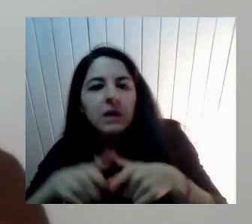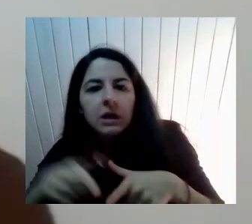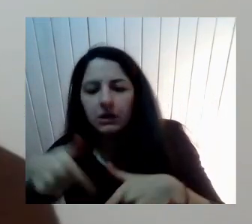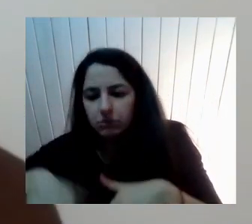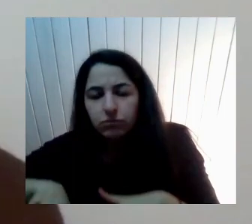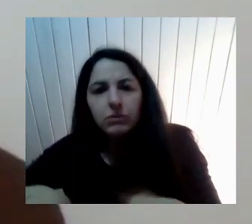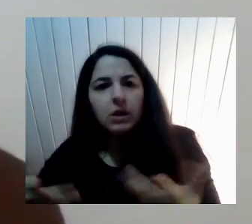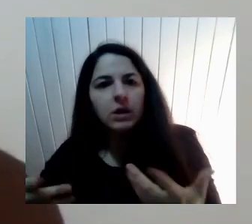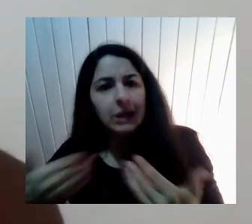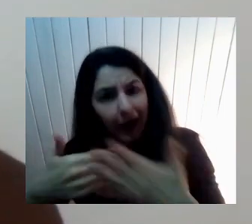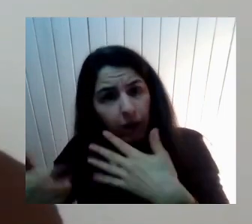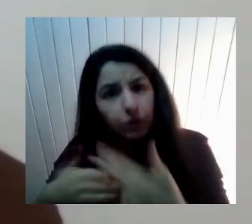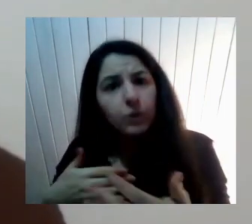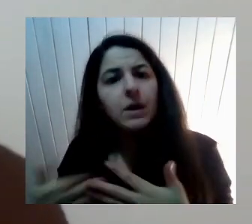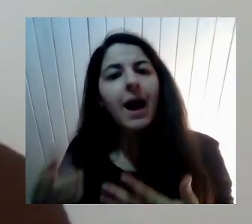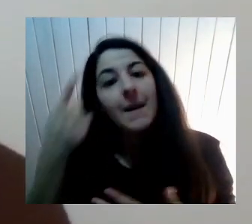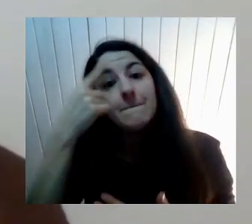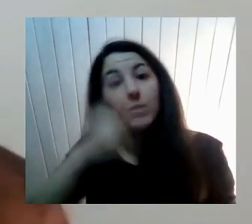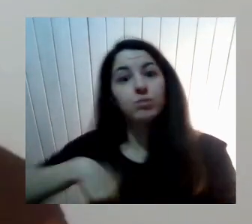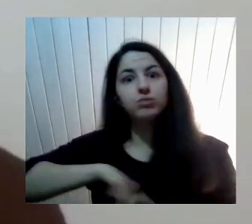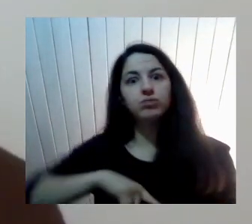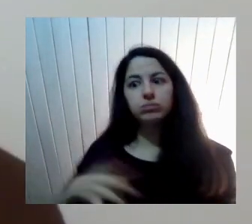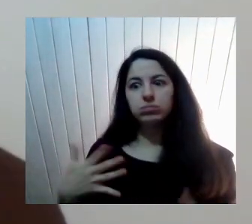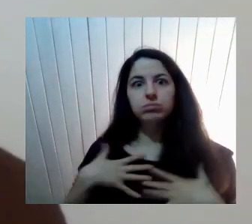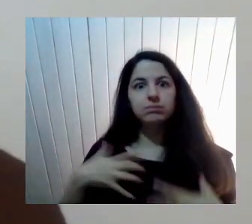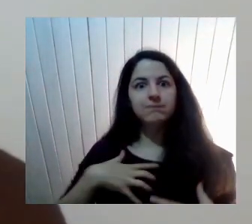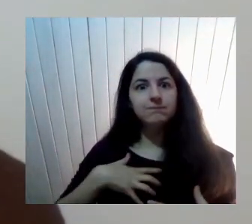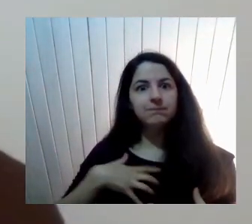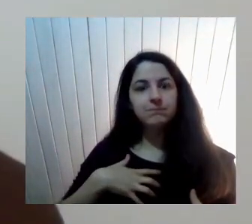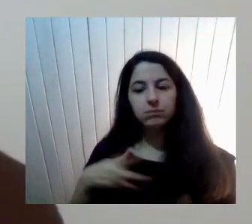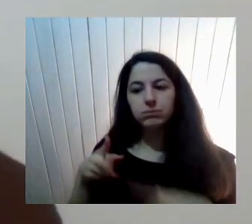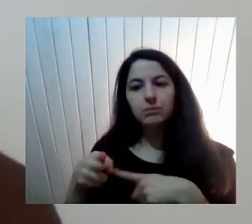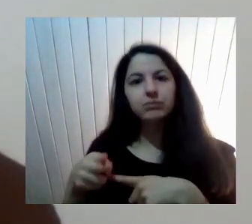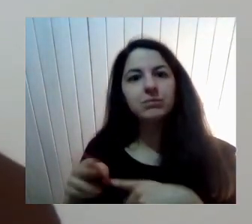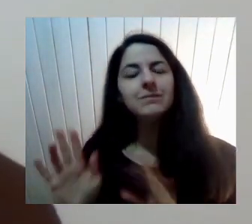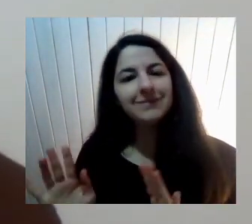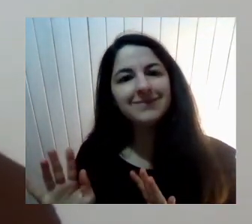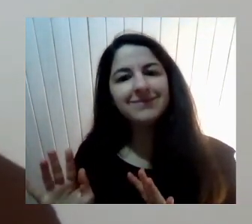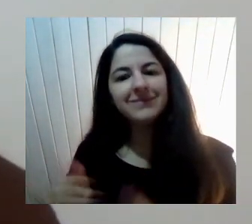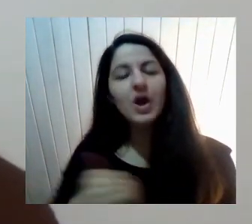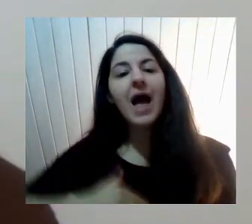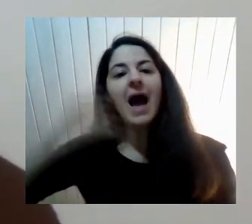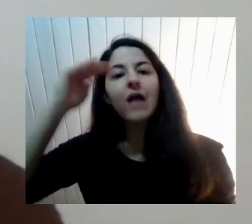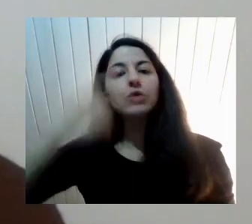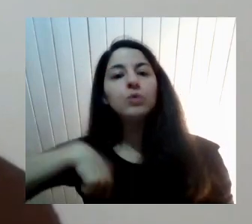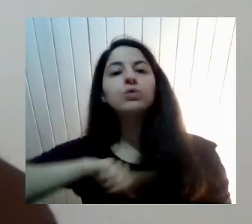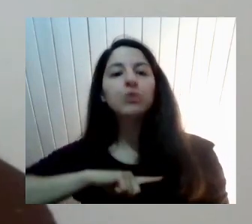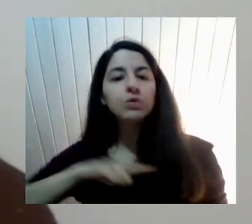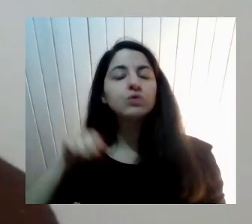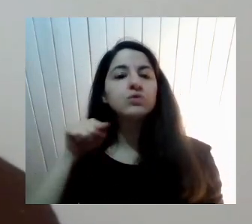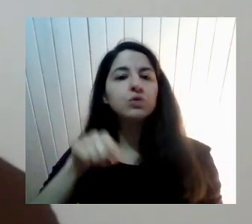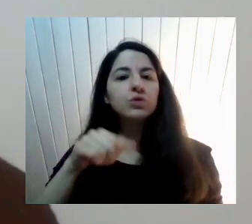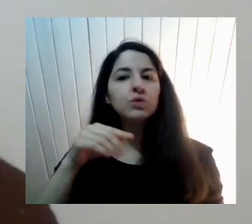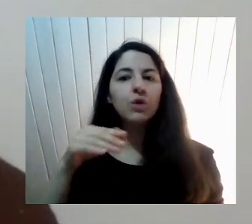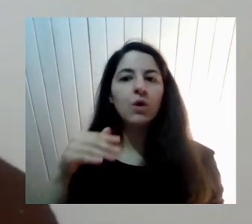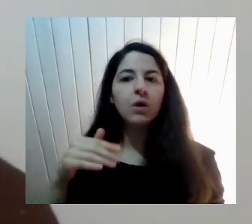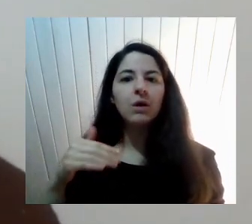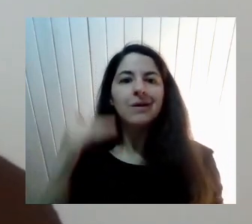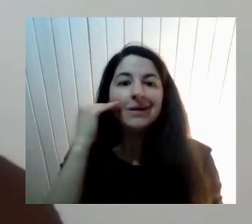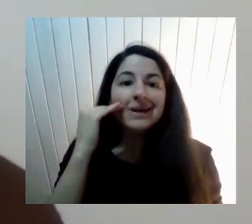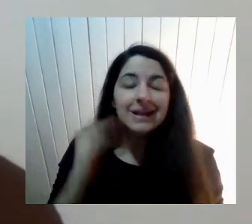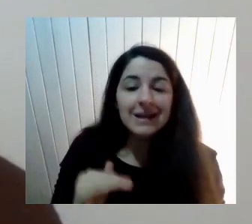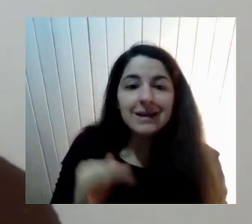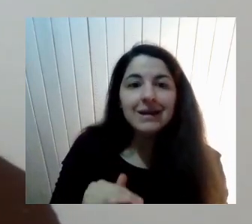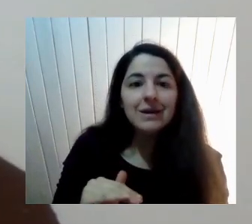Siempre Le Estamos Poniendo Freno Entonces Los Adultos Que Somos Hoy Día Son Básicamente Esos Niños Niñas Y Niñas Que Les Fueron Truncando